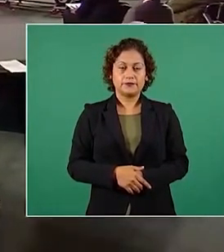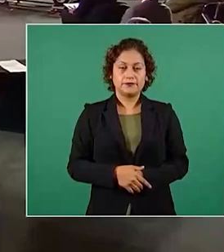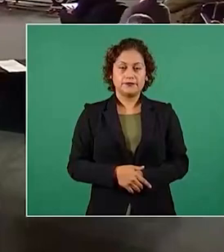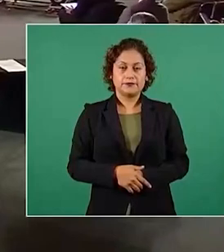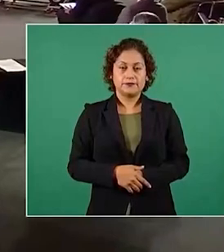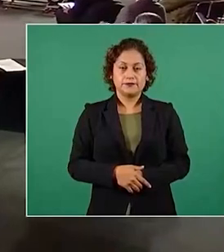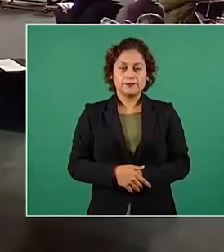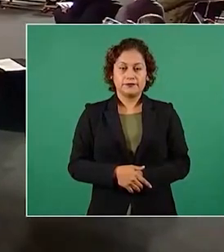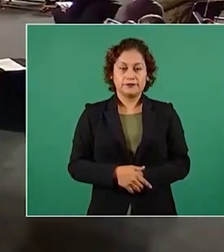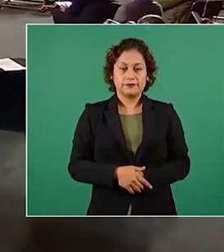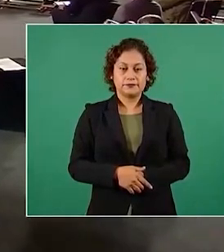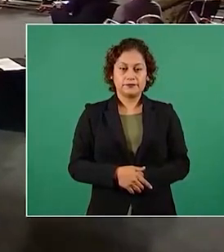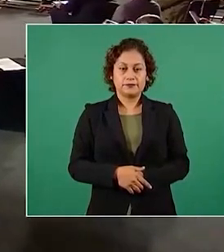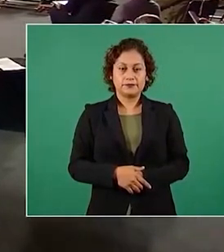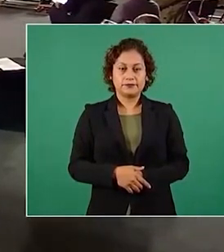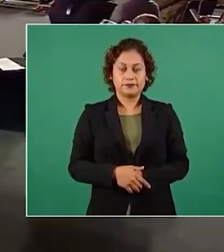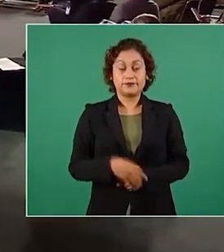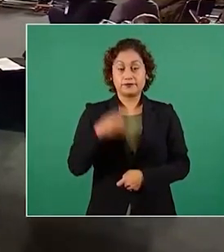fíjense